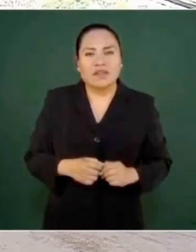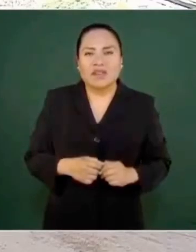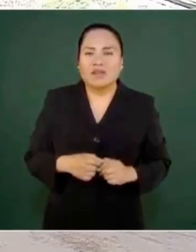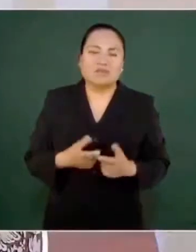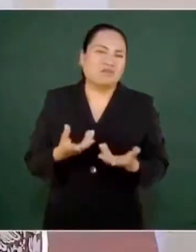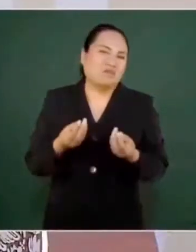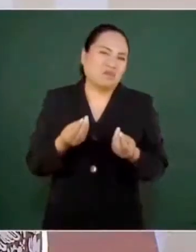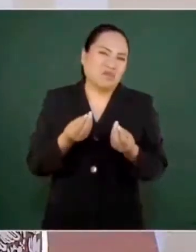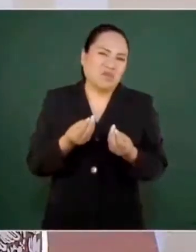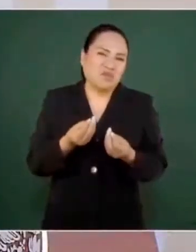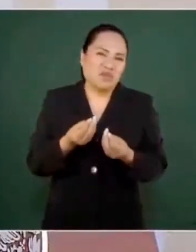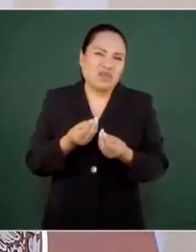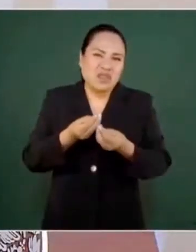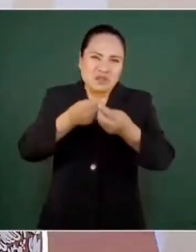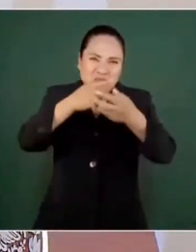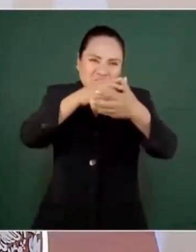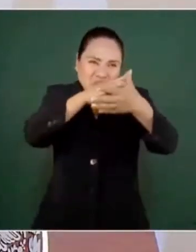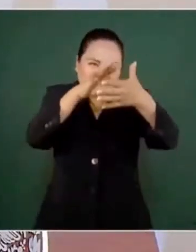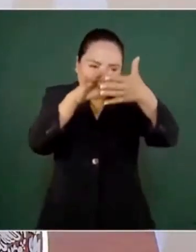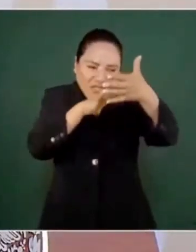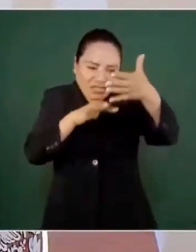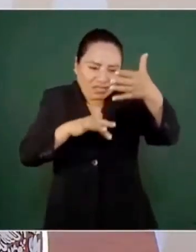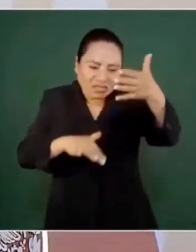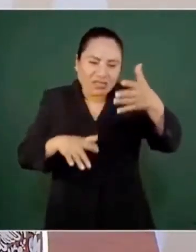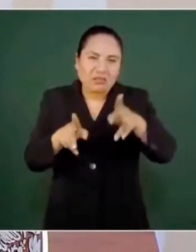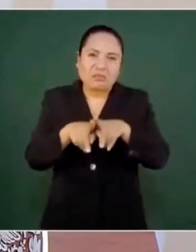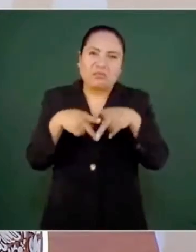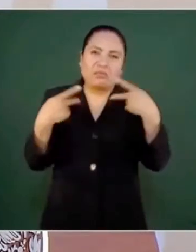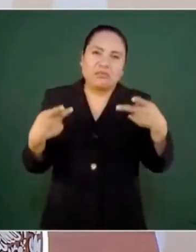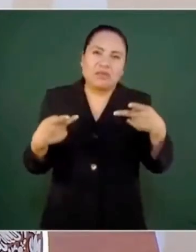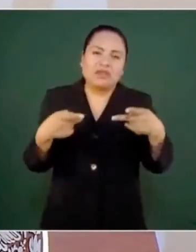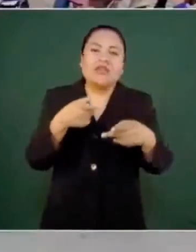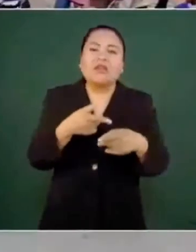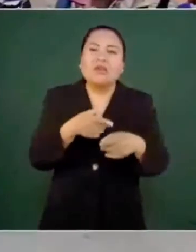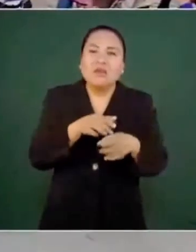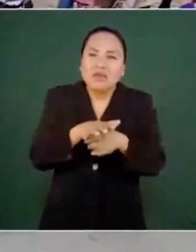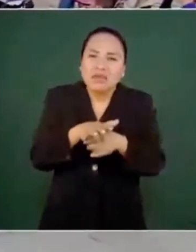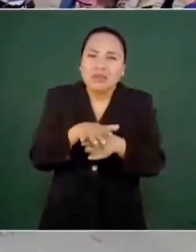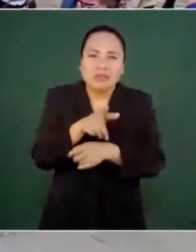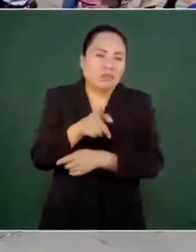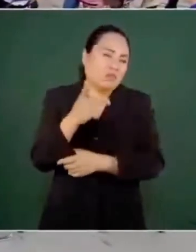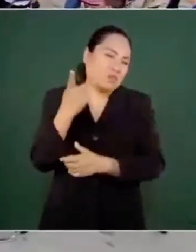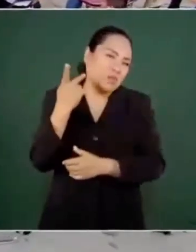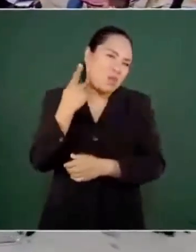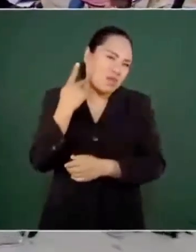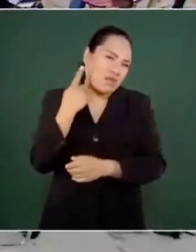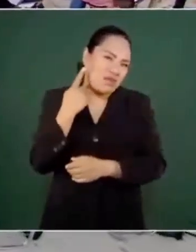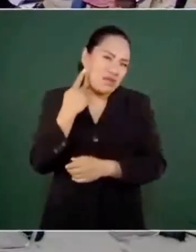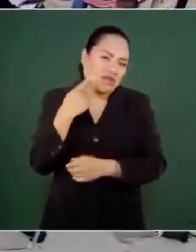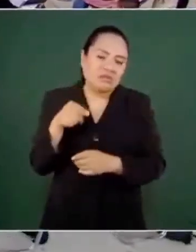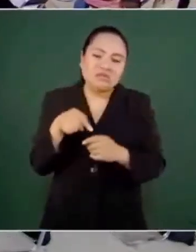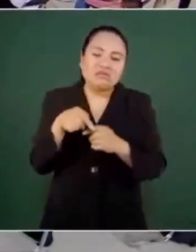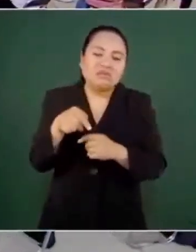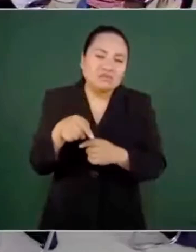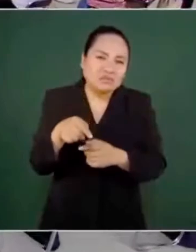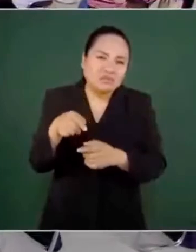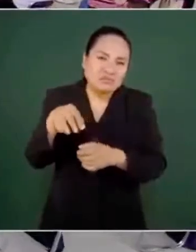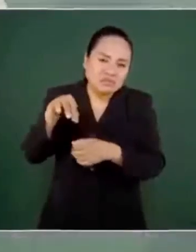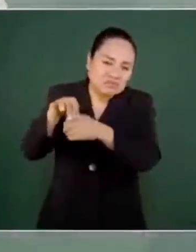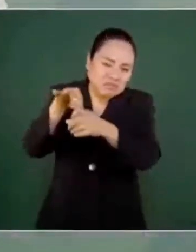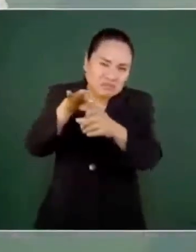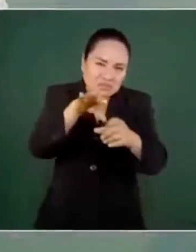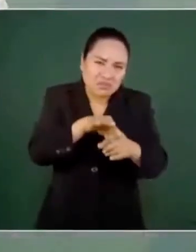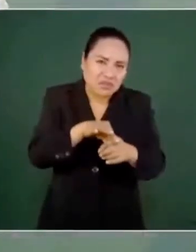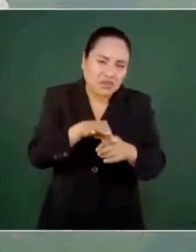electoral y todo en contra de nosotros.